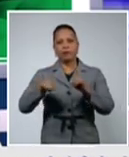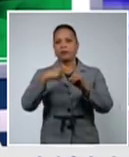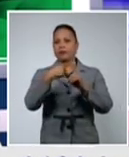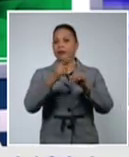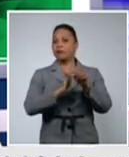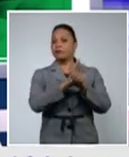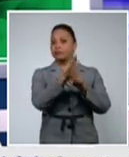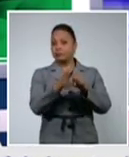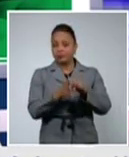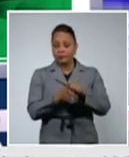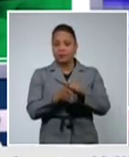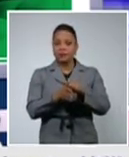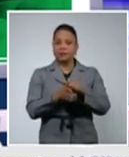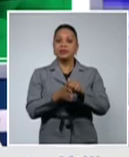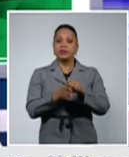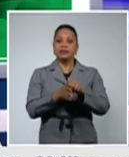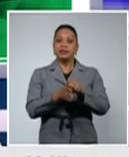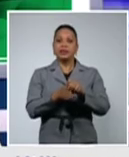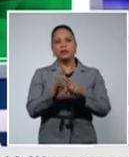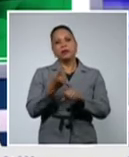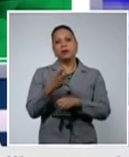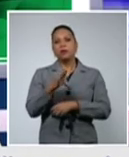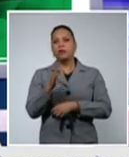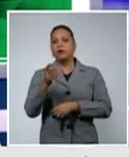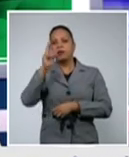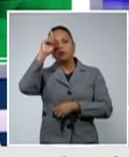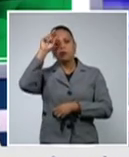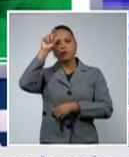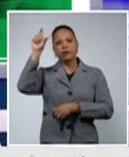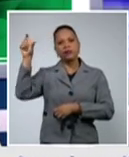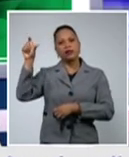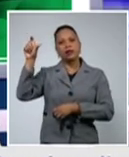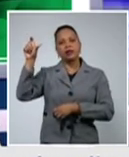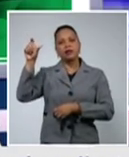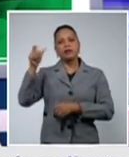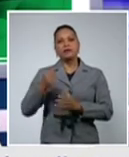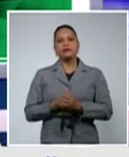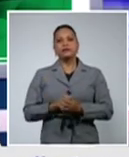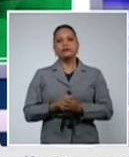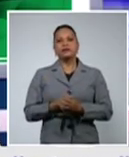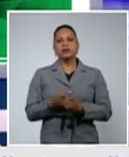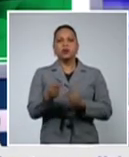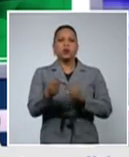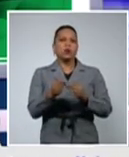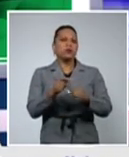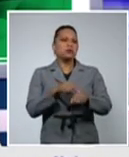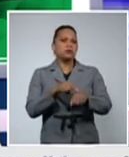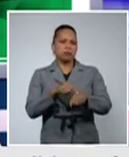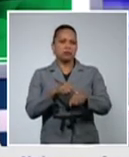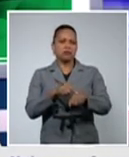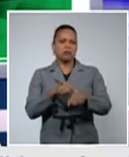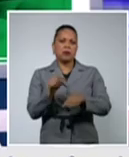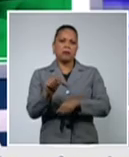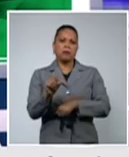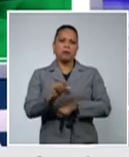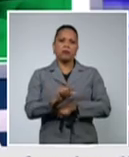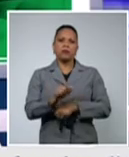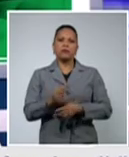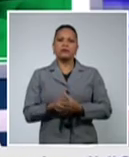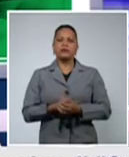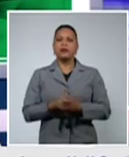lamentablemente tuvo una estadía hospitalaria de un corto periodo de tiempo, por las